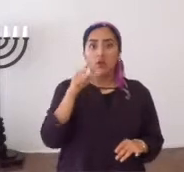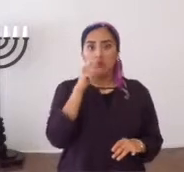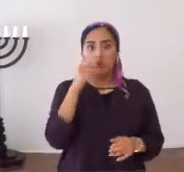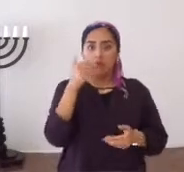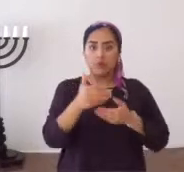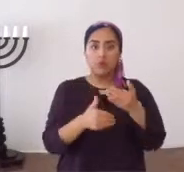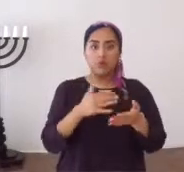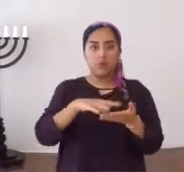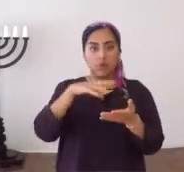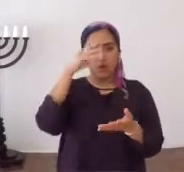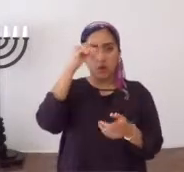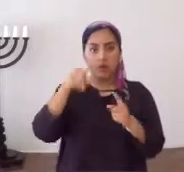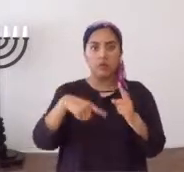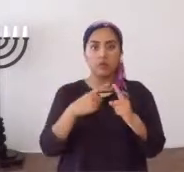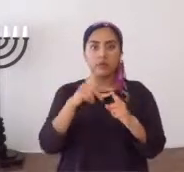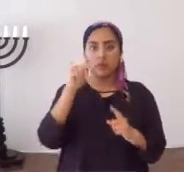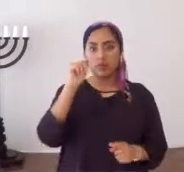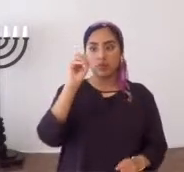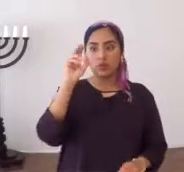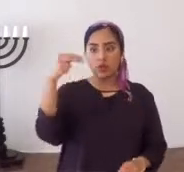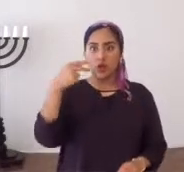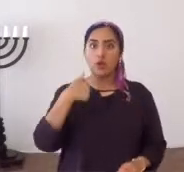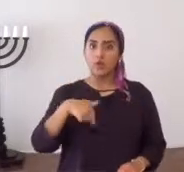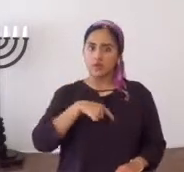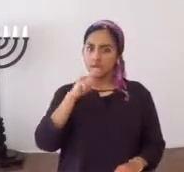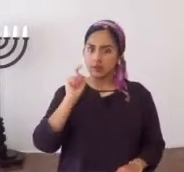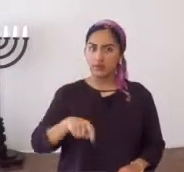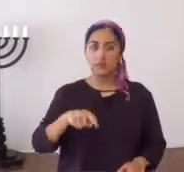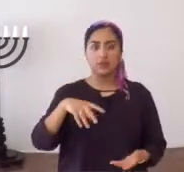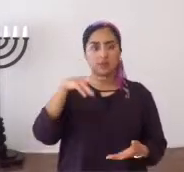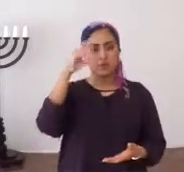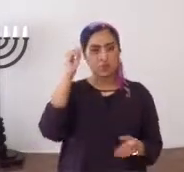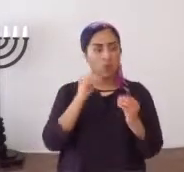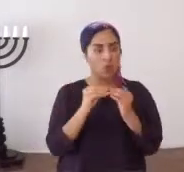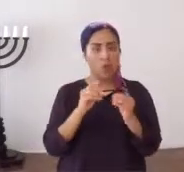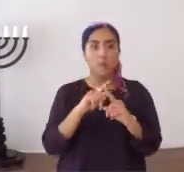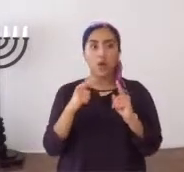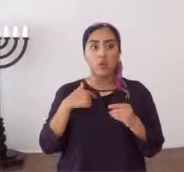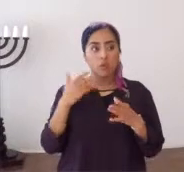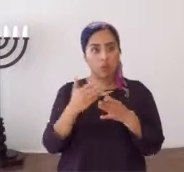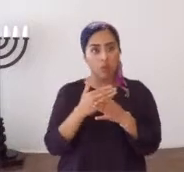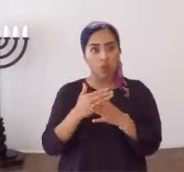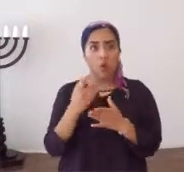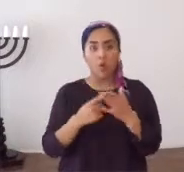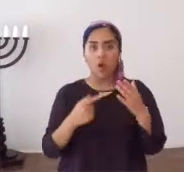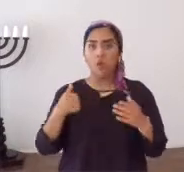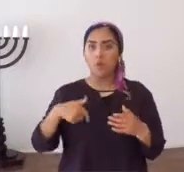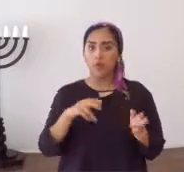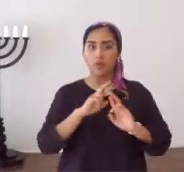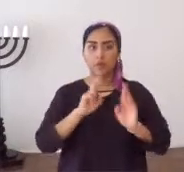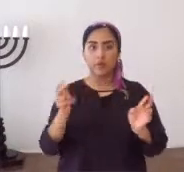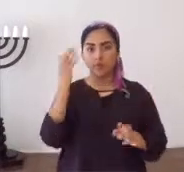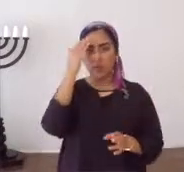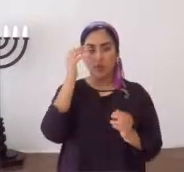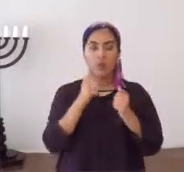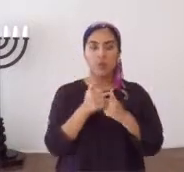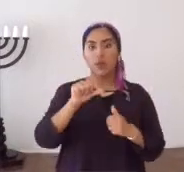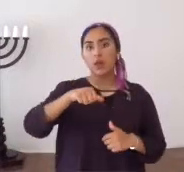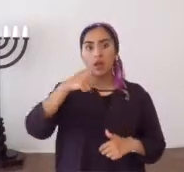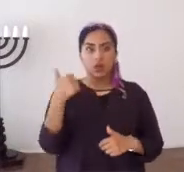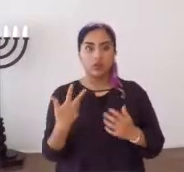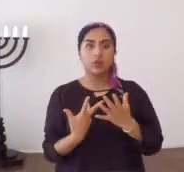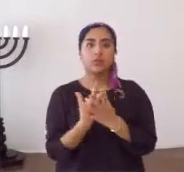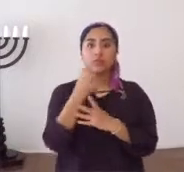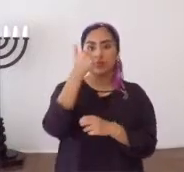compasión, por los que están, aprendiendo apenas, Torah, a nosotros, nos falta mucho, pero queremos, compartir, lo que humildemente,